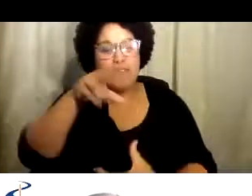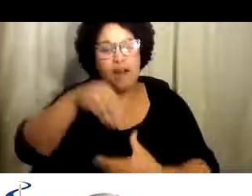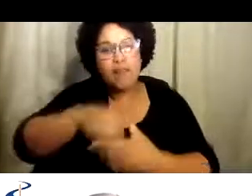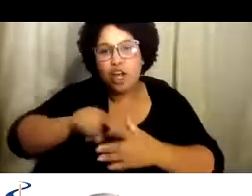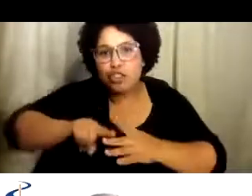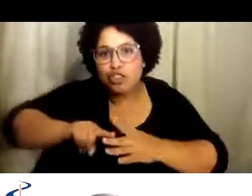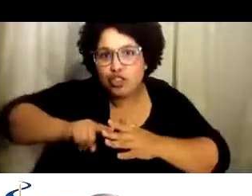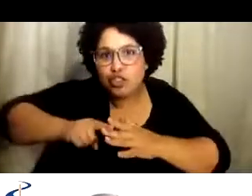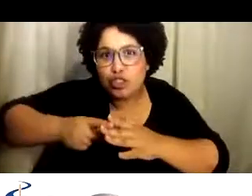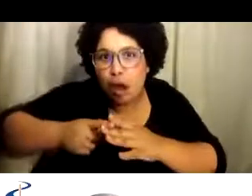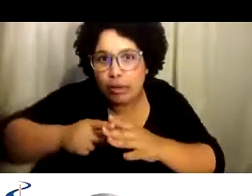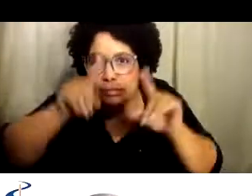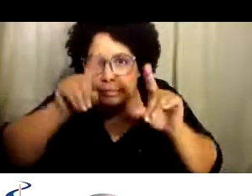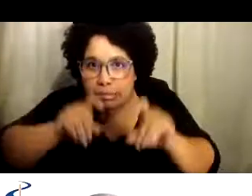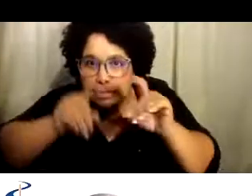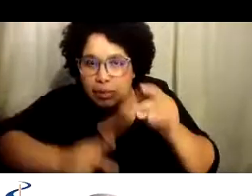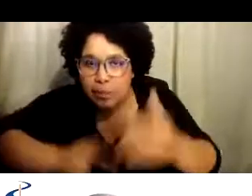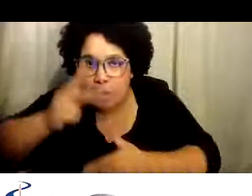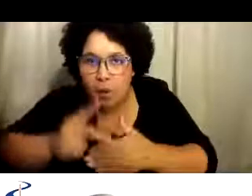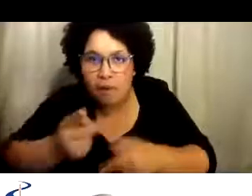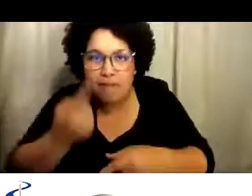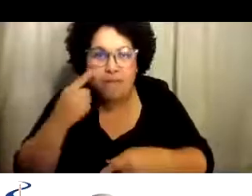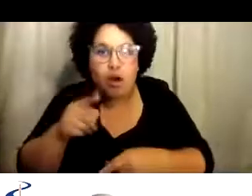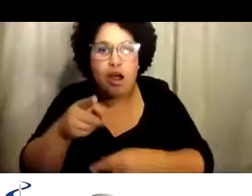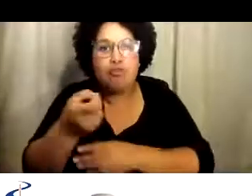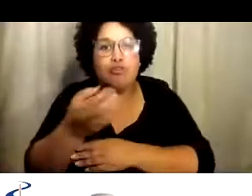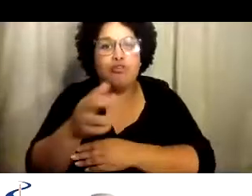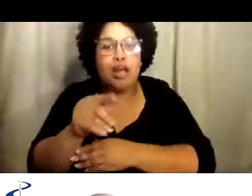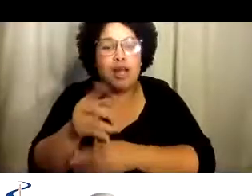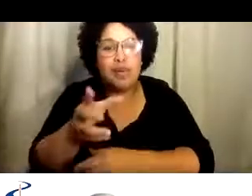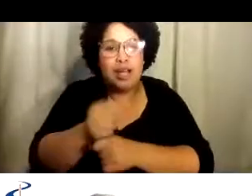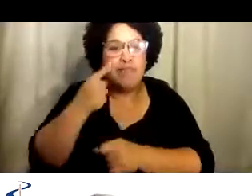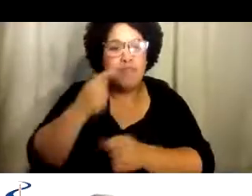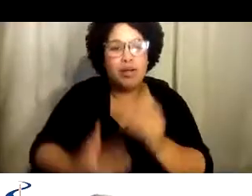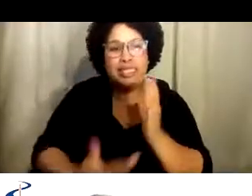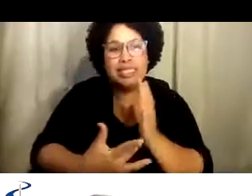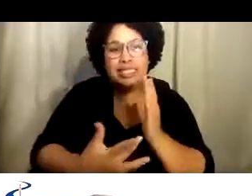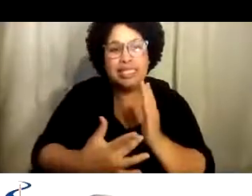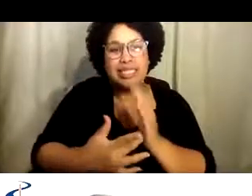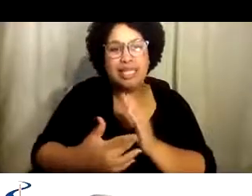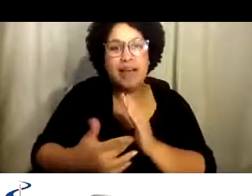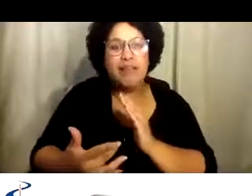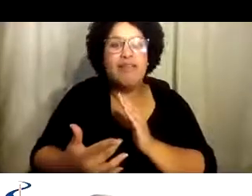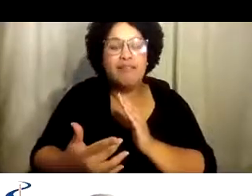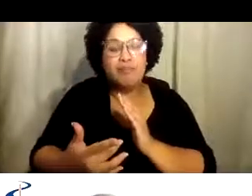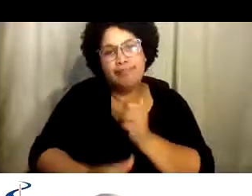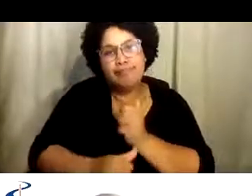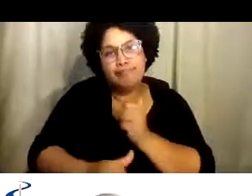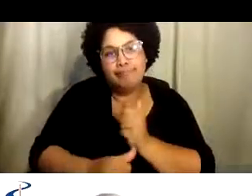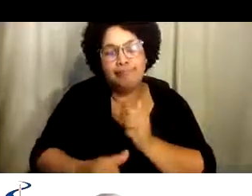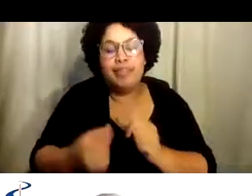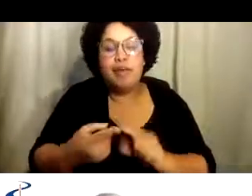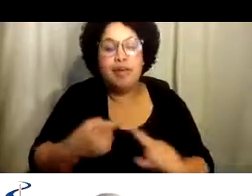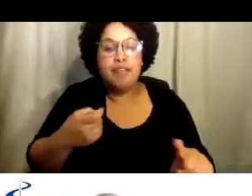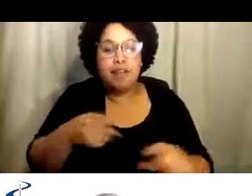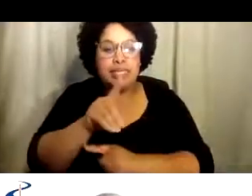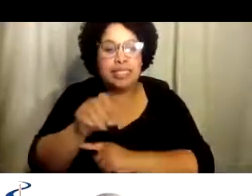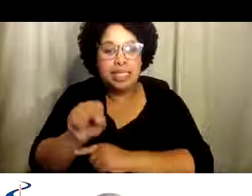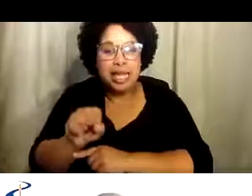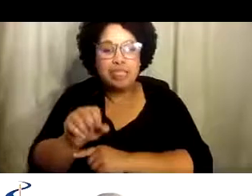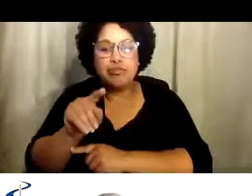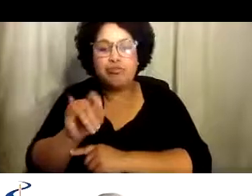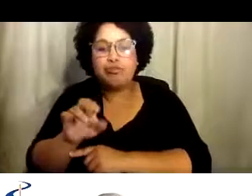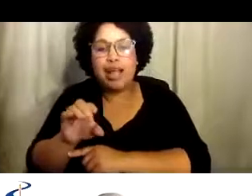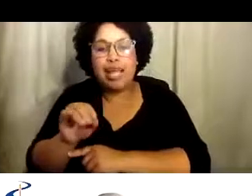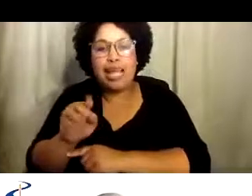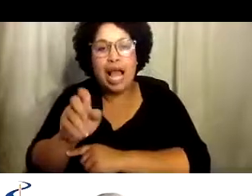apoyo y fue parte de un programa de piloto por una otorgación a beca que recibimos para asistencia tecnológica. Lo cual